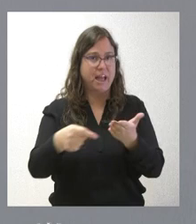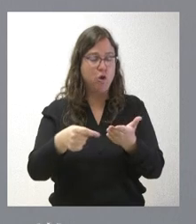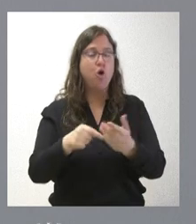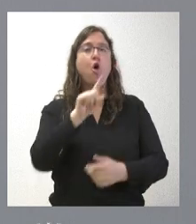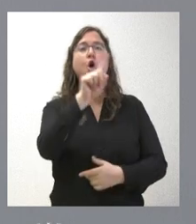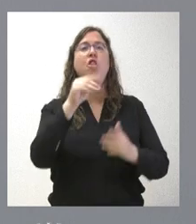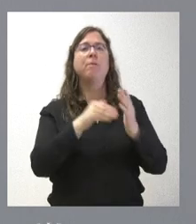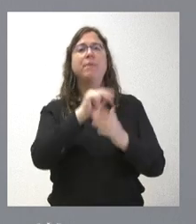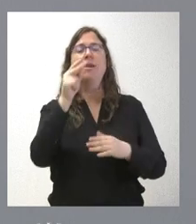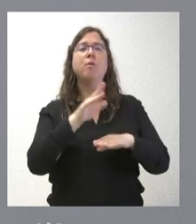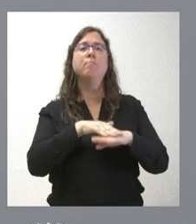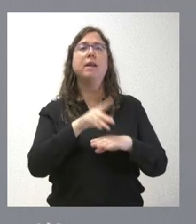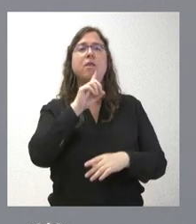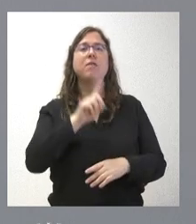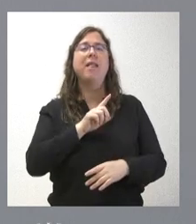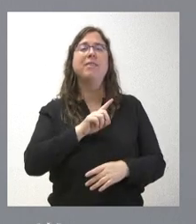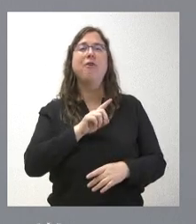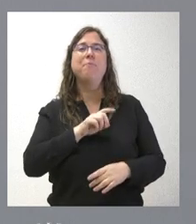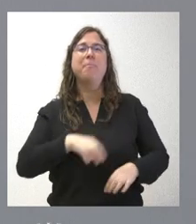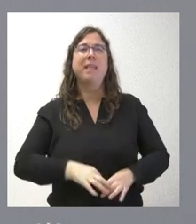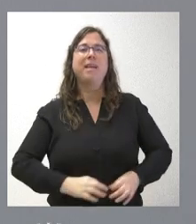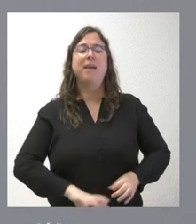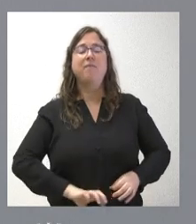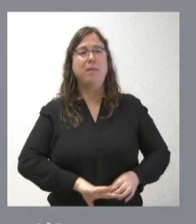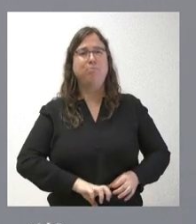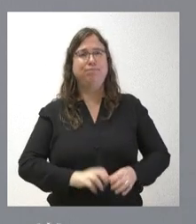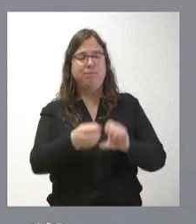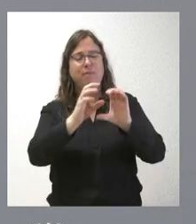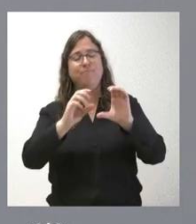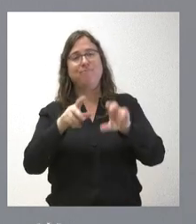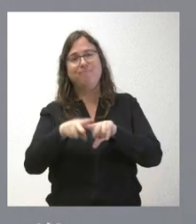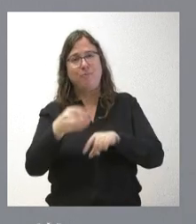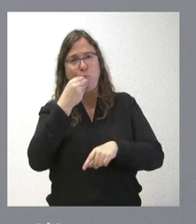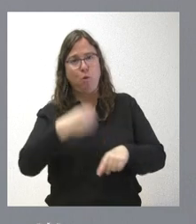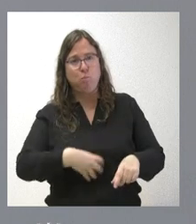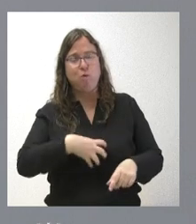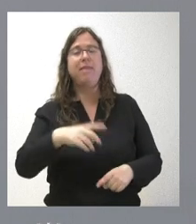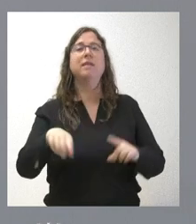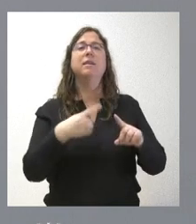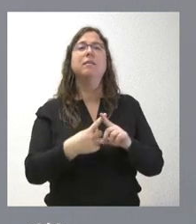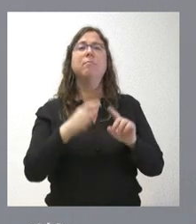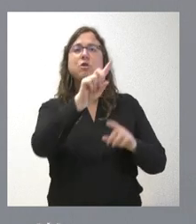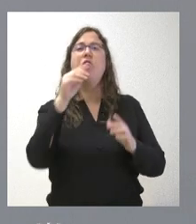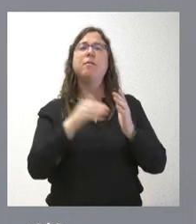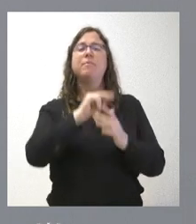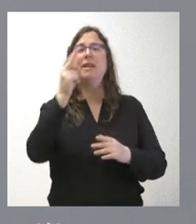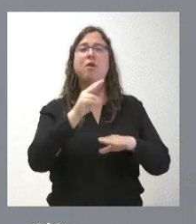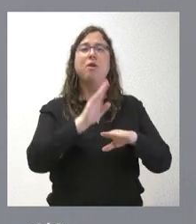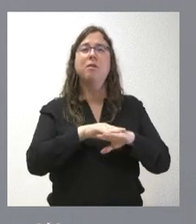11.000 euros para la asociación celíaca de Castilla y León y 11.000 euros para la fundación castellana y leonesa de